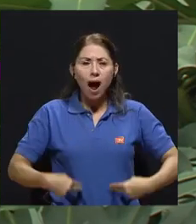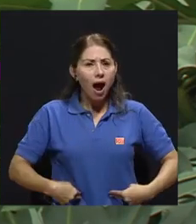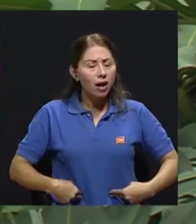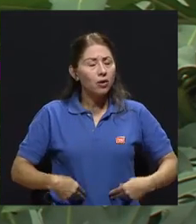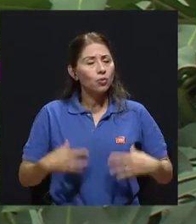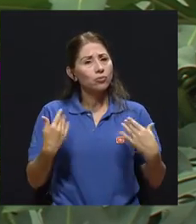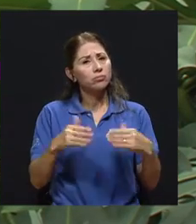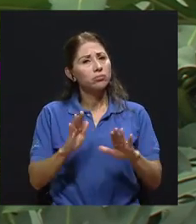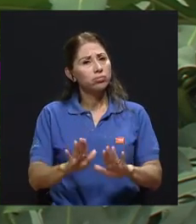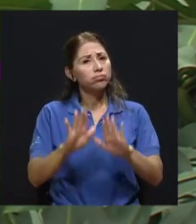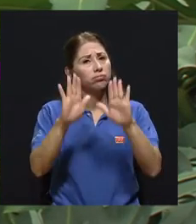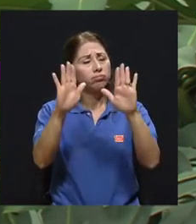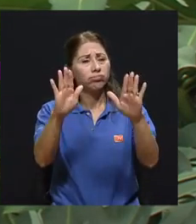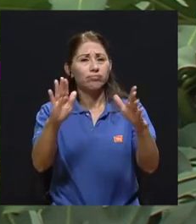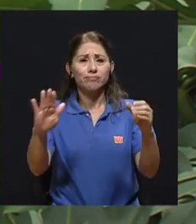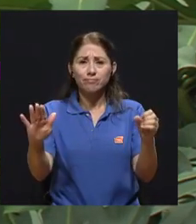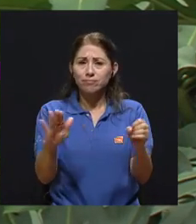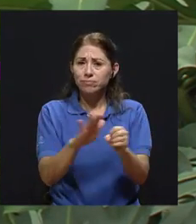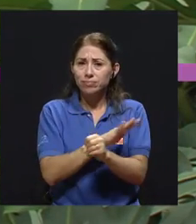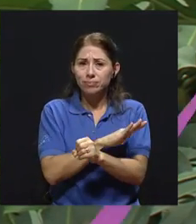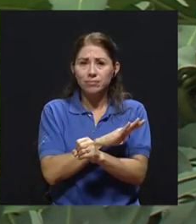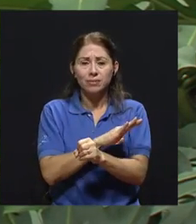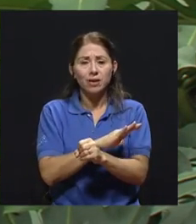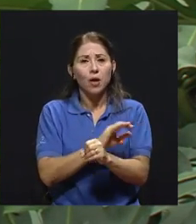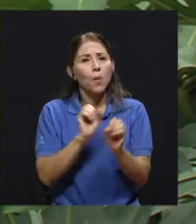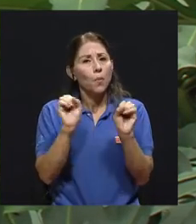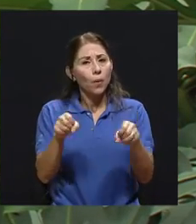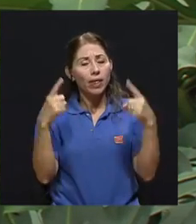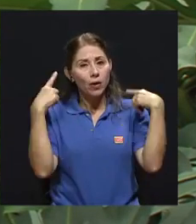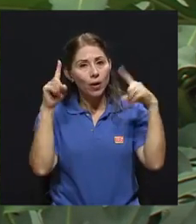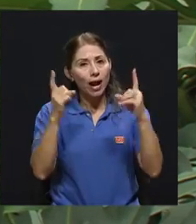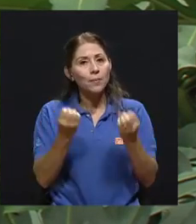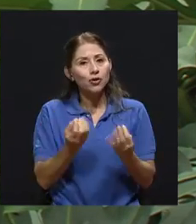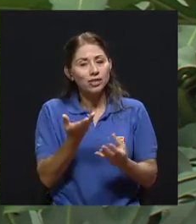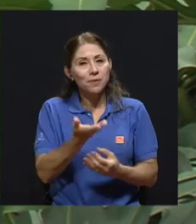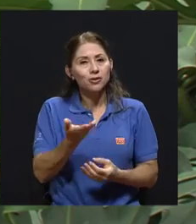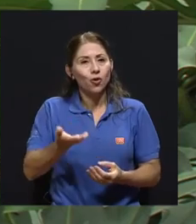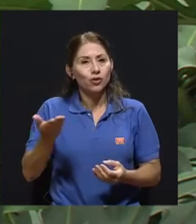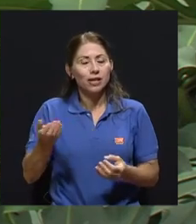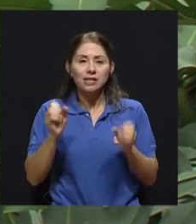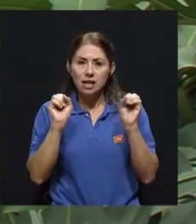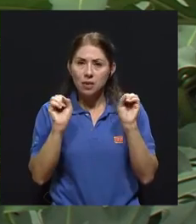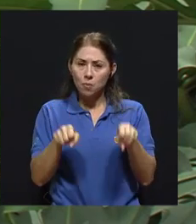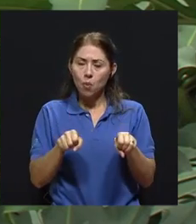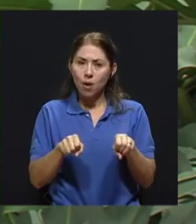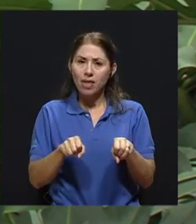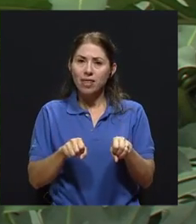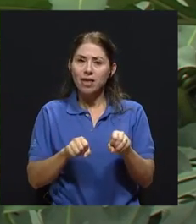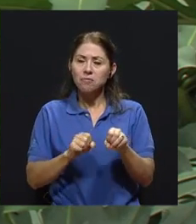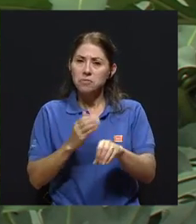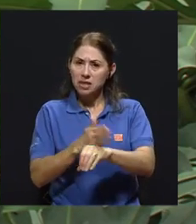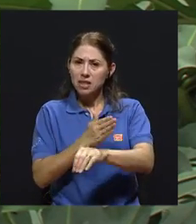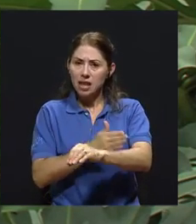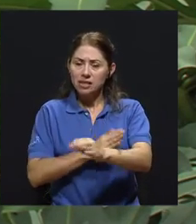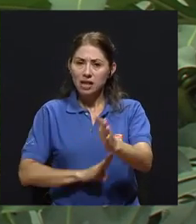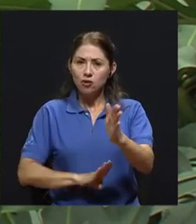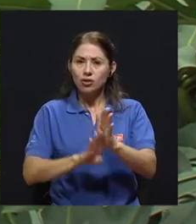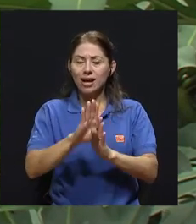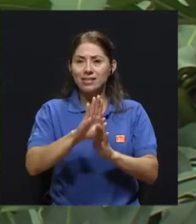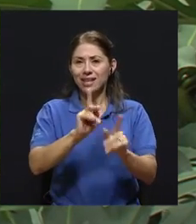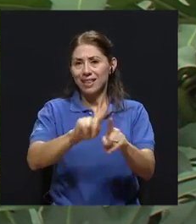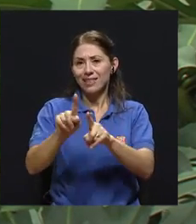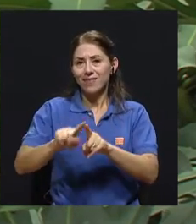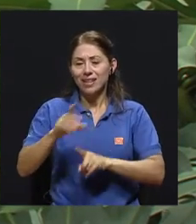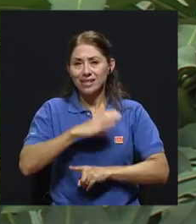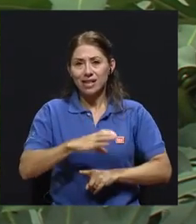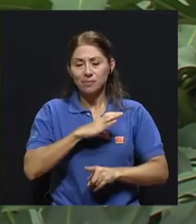pero es un ser maravilloso que puede lograr muchísimas cosas y desarrollarse sobre la base de diferentes aspectos y por tanto de